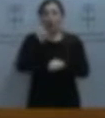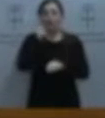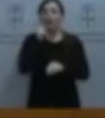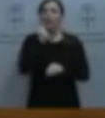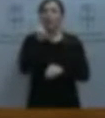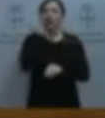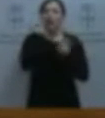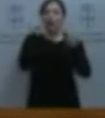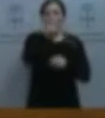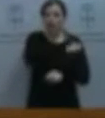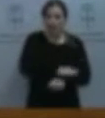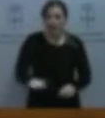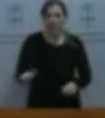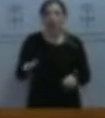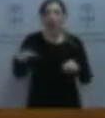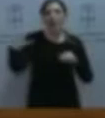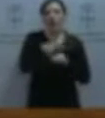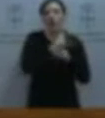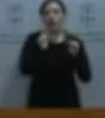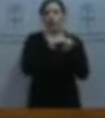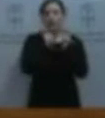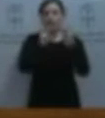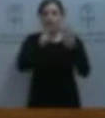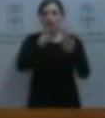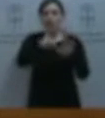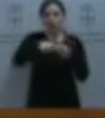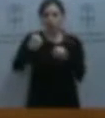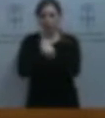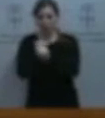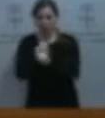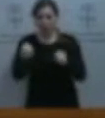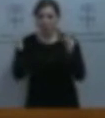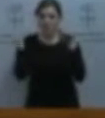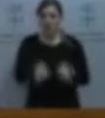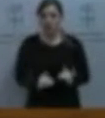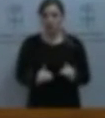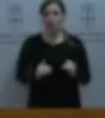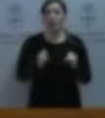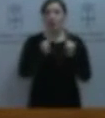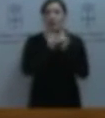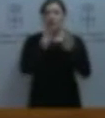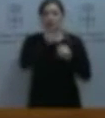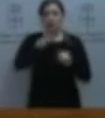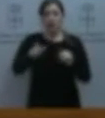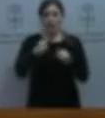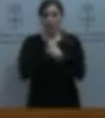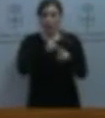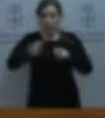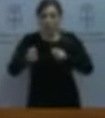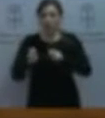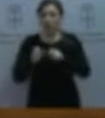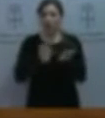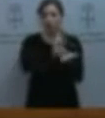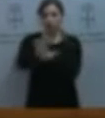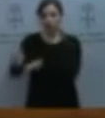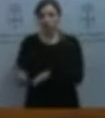un recorte de 27 puestos de trabajo, 27 nuevas trabajadoras que se irán a la calle y que pasarán